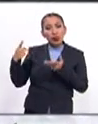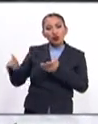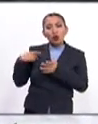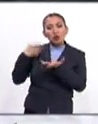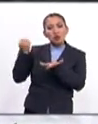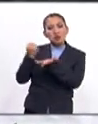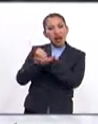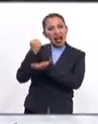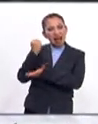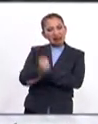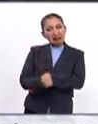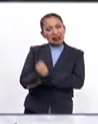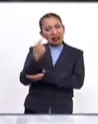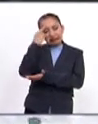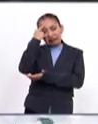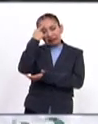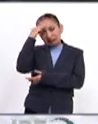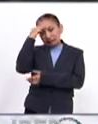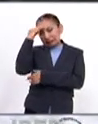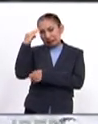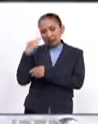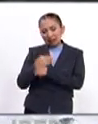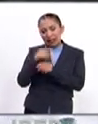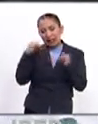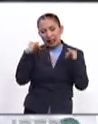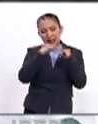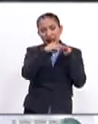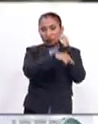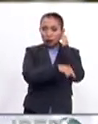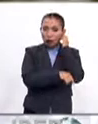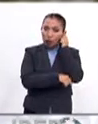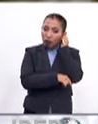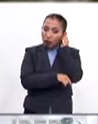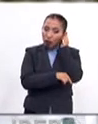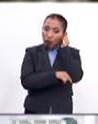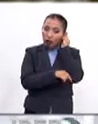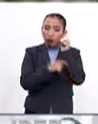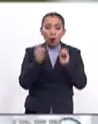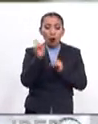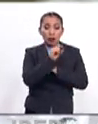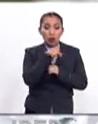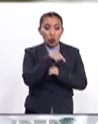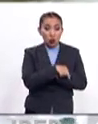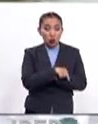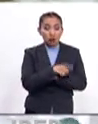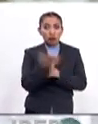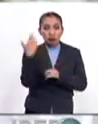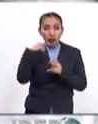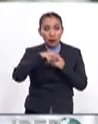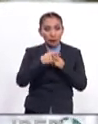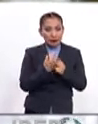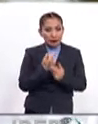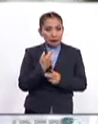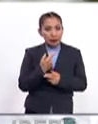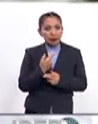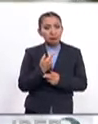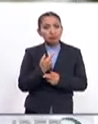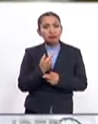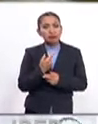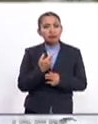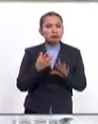huella en la institución al marcar desde el comienzo